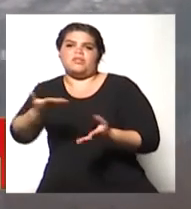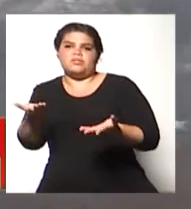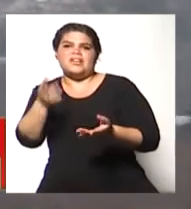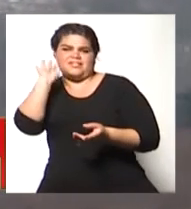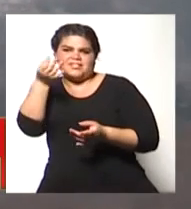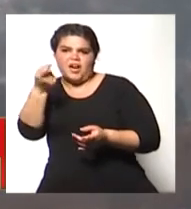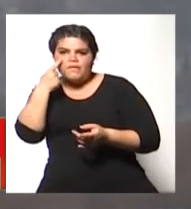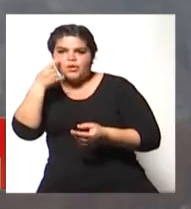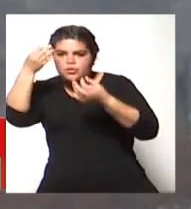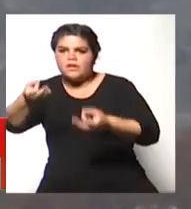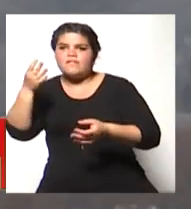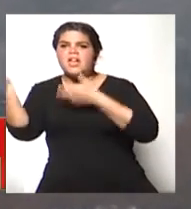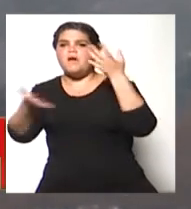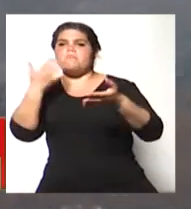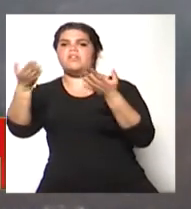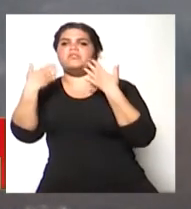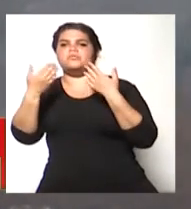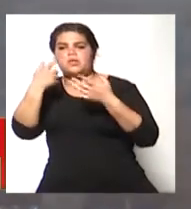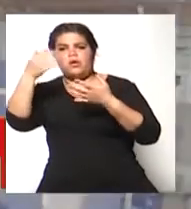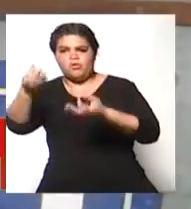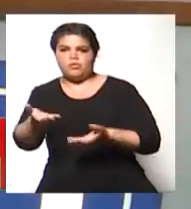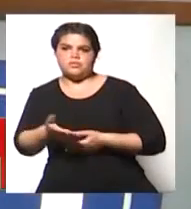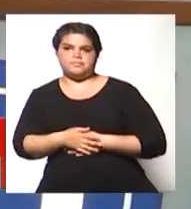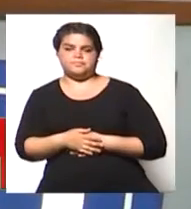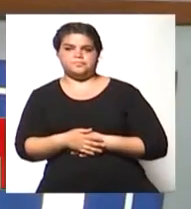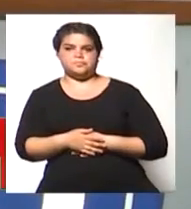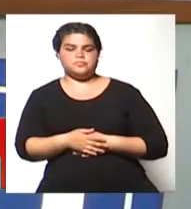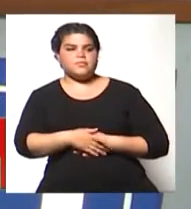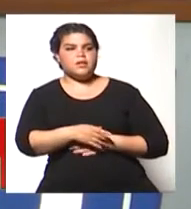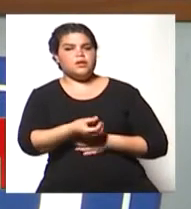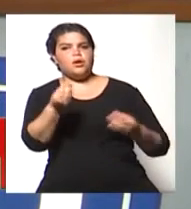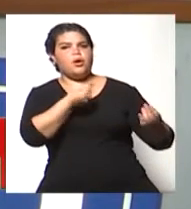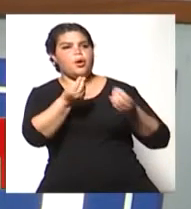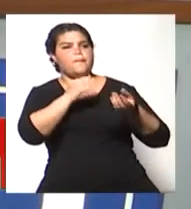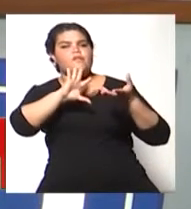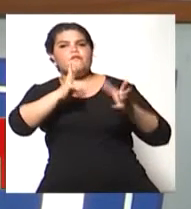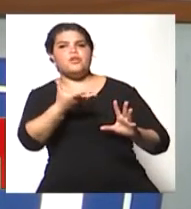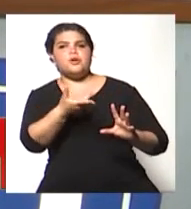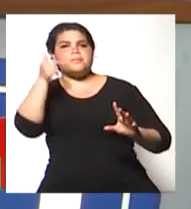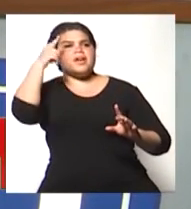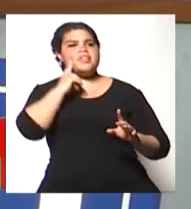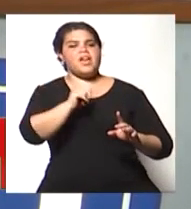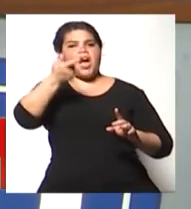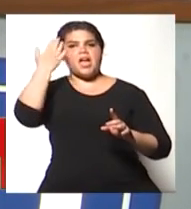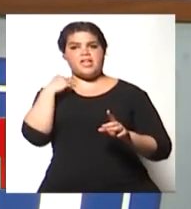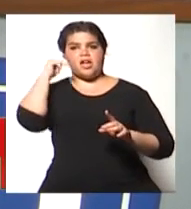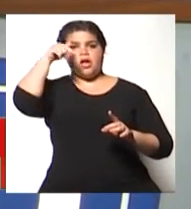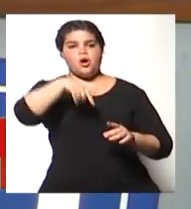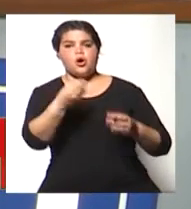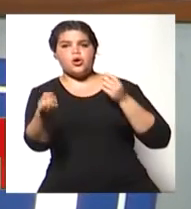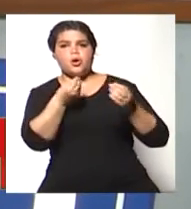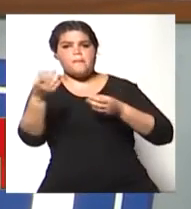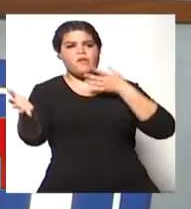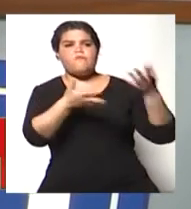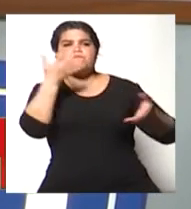el viento sonda es parte de nuestra vida. Juan Carlos, ¿cómo se podría categorizar tanto hoy como ayer el viento sonda? Digamos, ¿fue